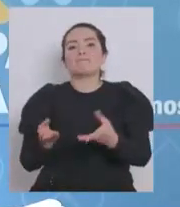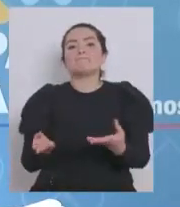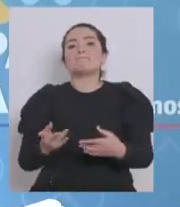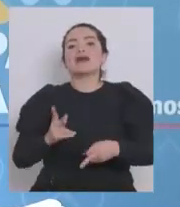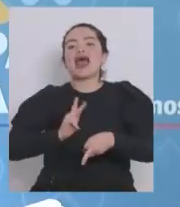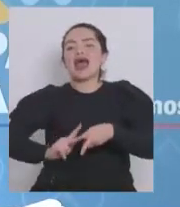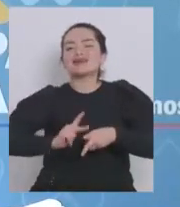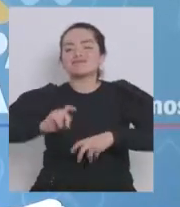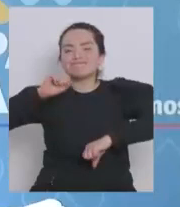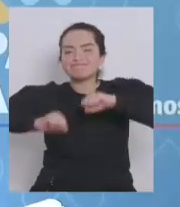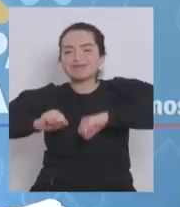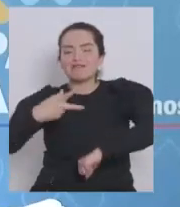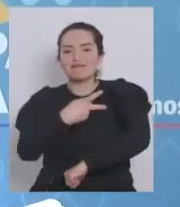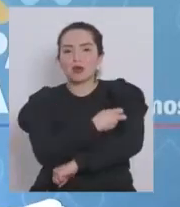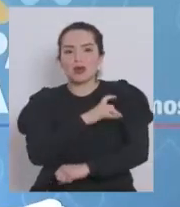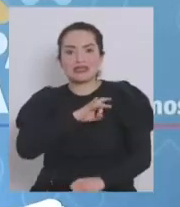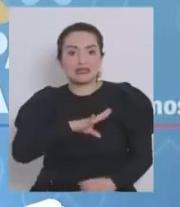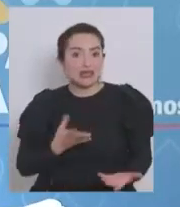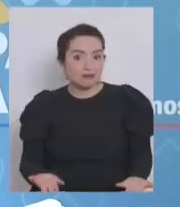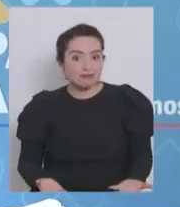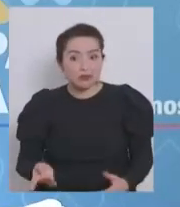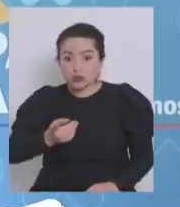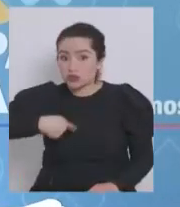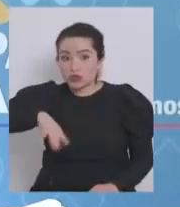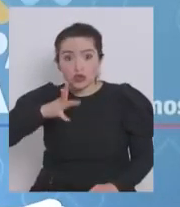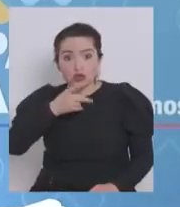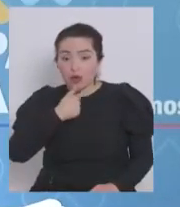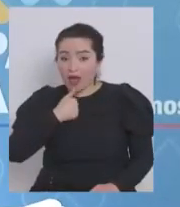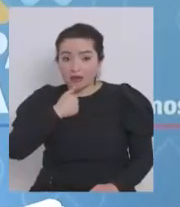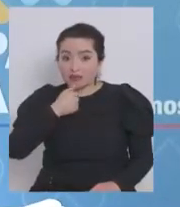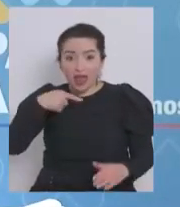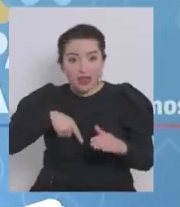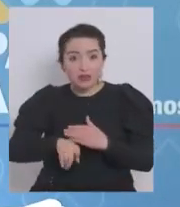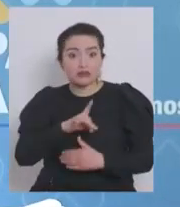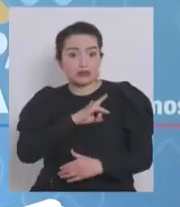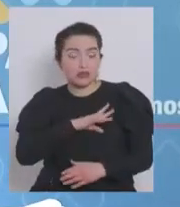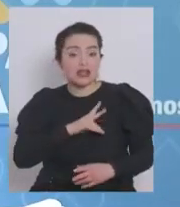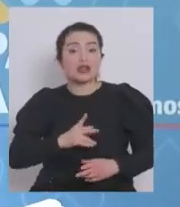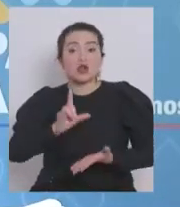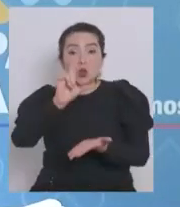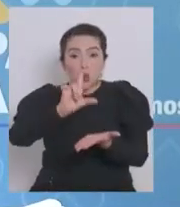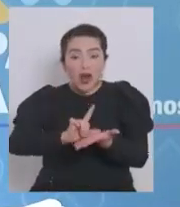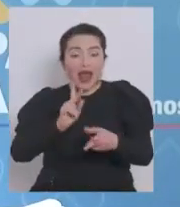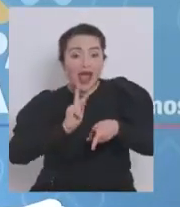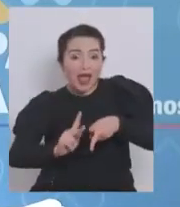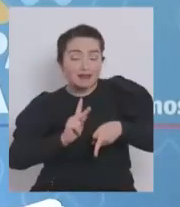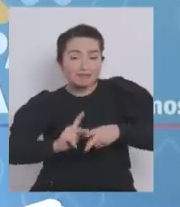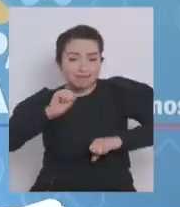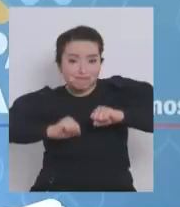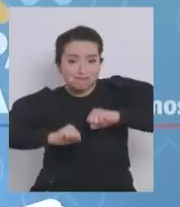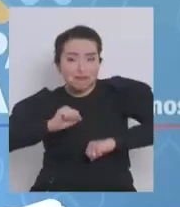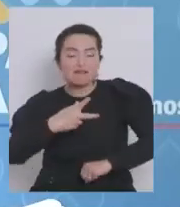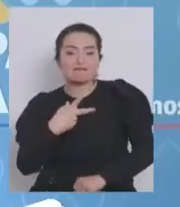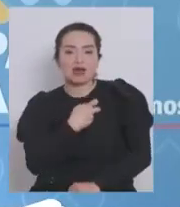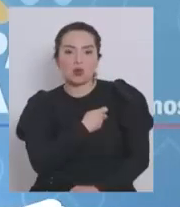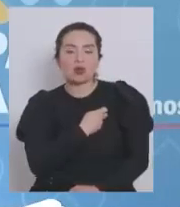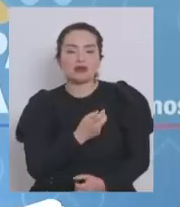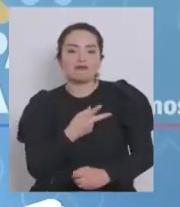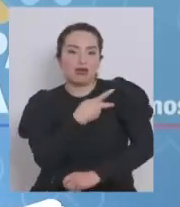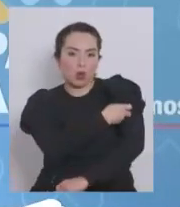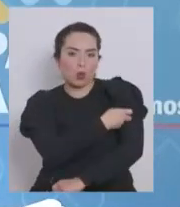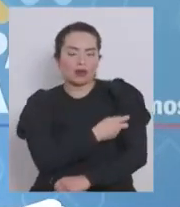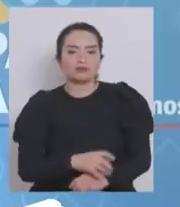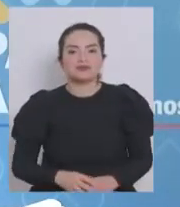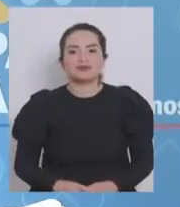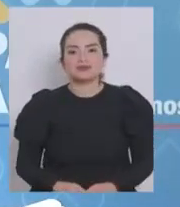Por lo tanto, nosotros no contamos con producción propia y local de vacunas. Por eso hemos estado haciendo viajes a